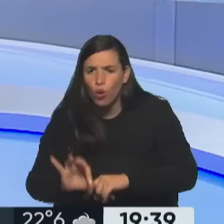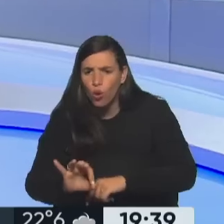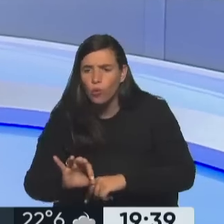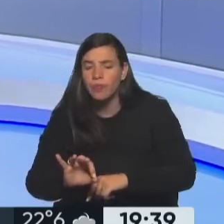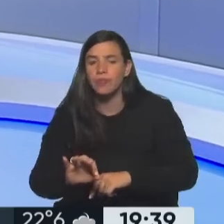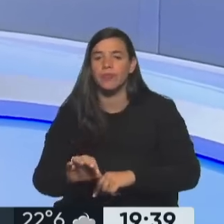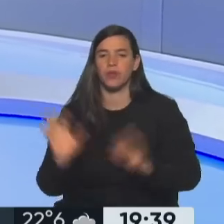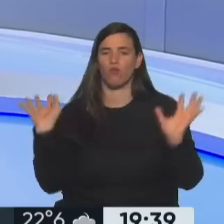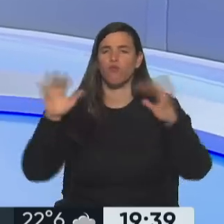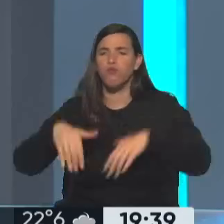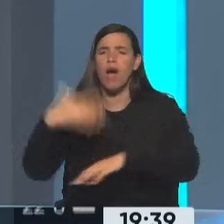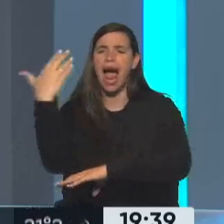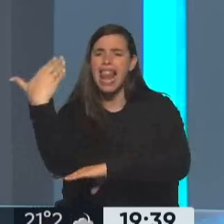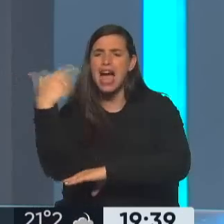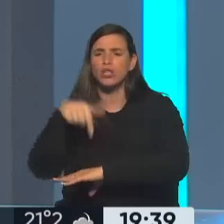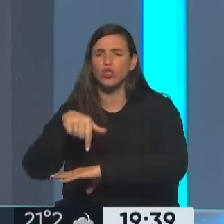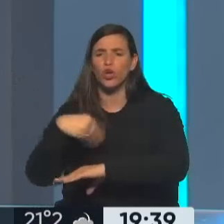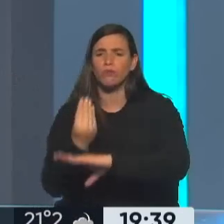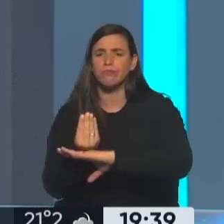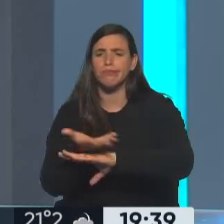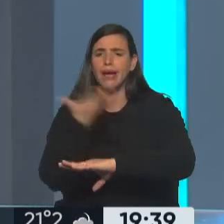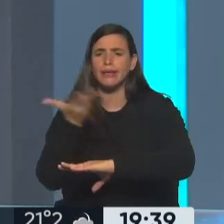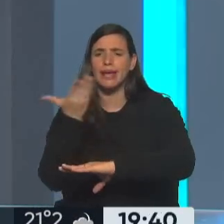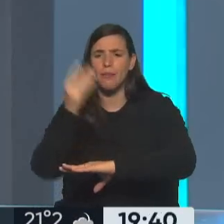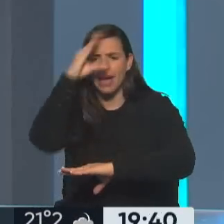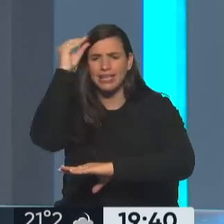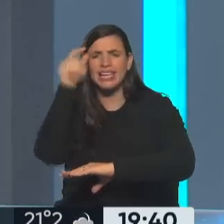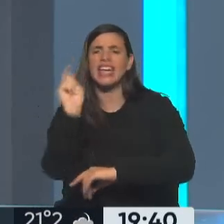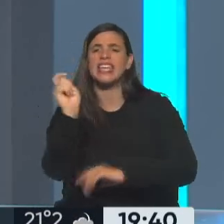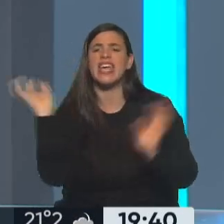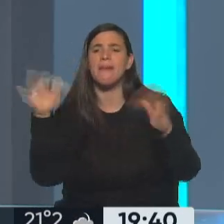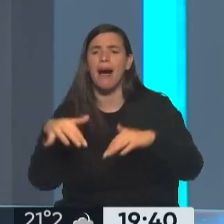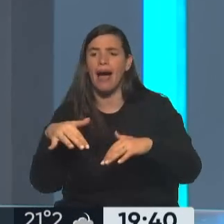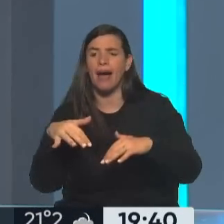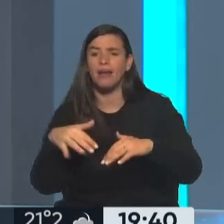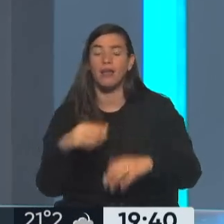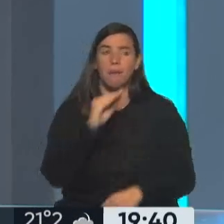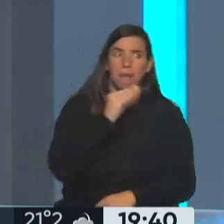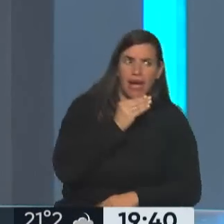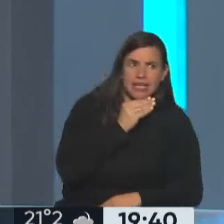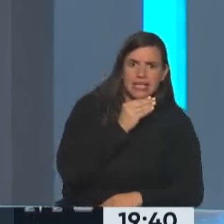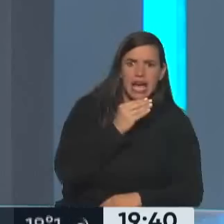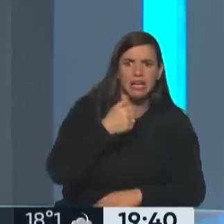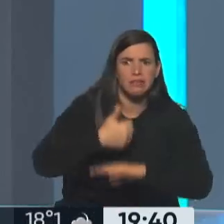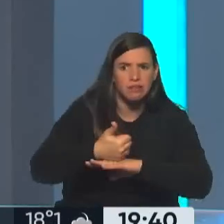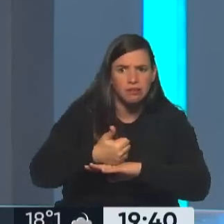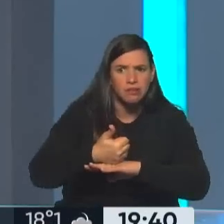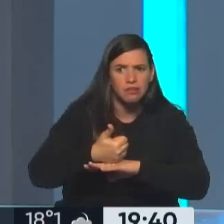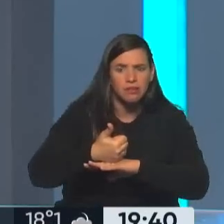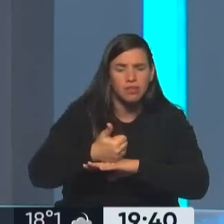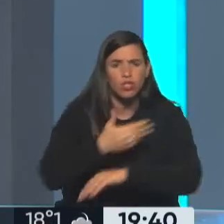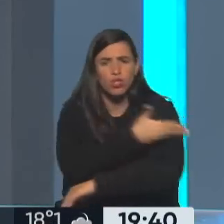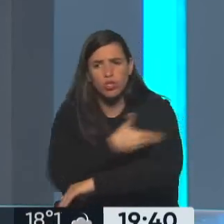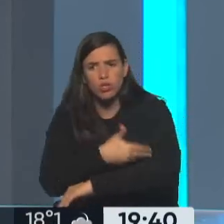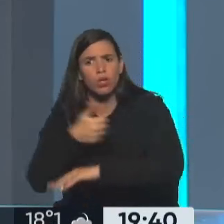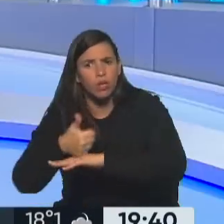ir? De los candidatos, porque no sé si Sergio Mas está, si Rossi está, si Scioli está, todo